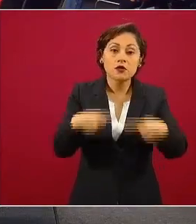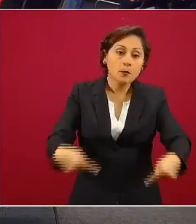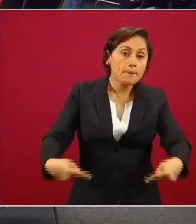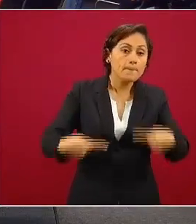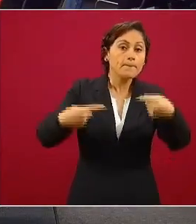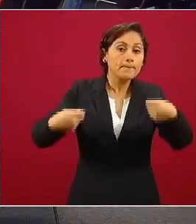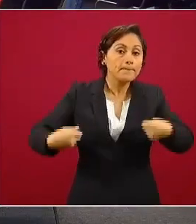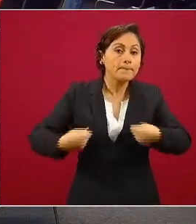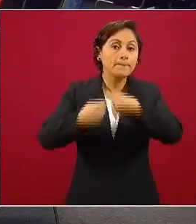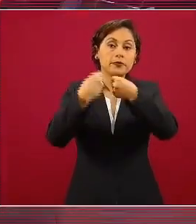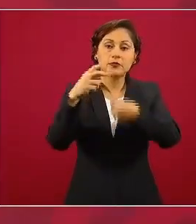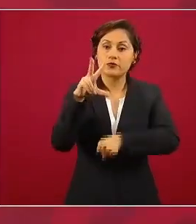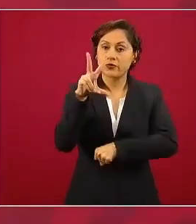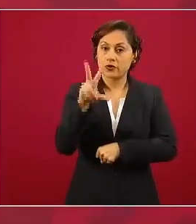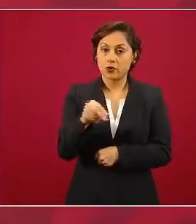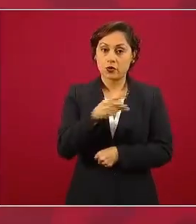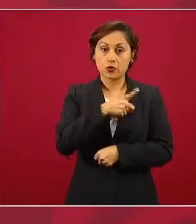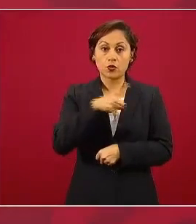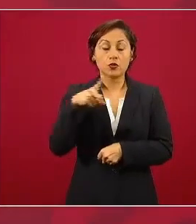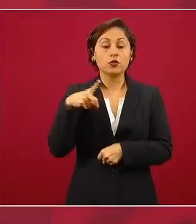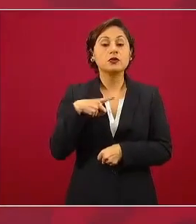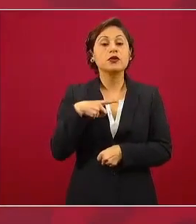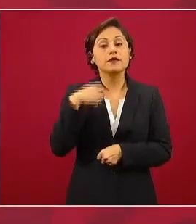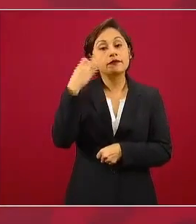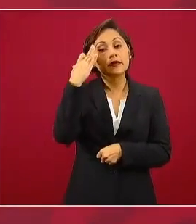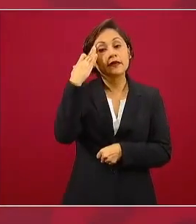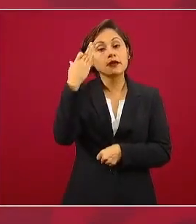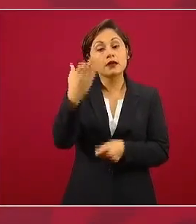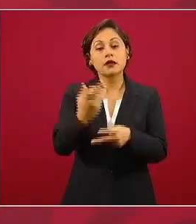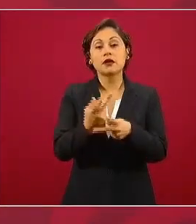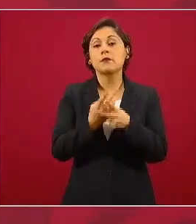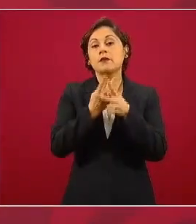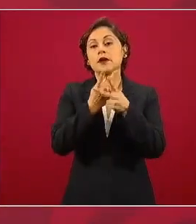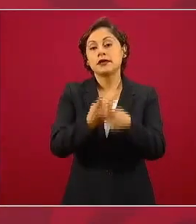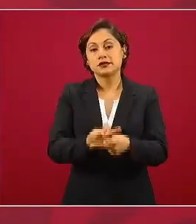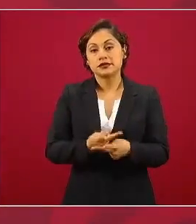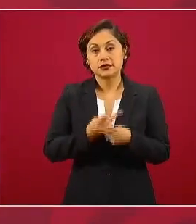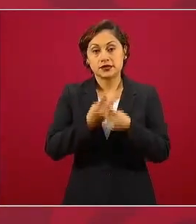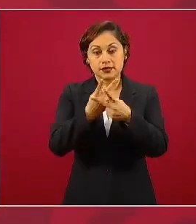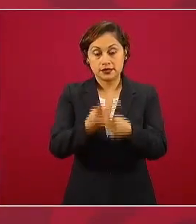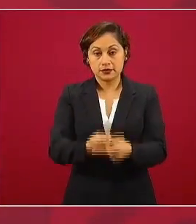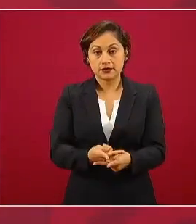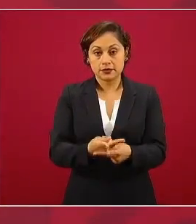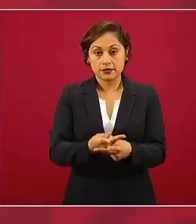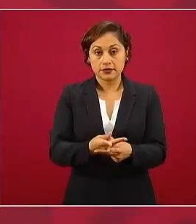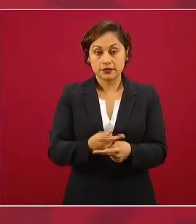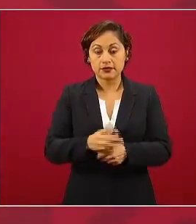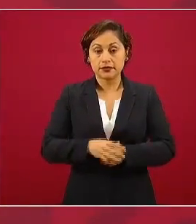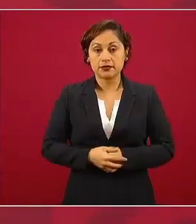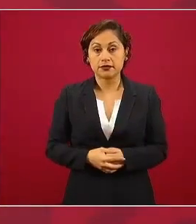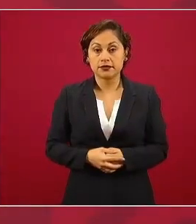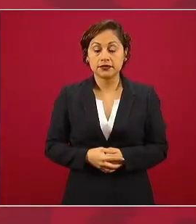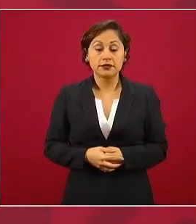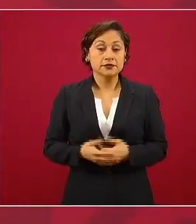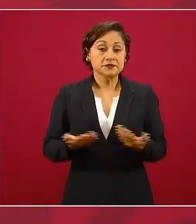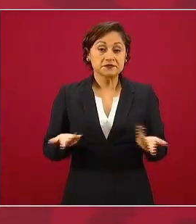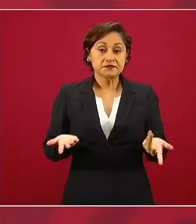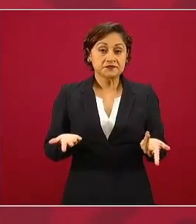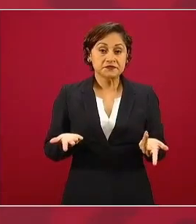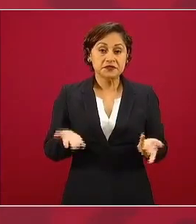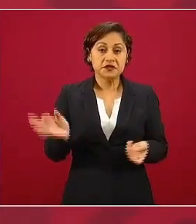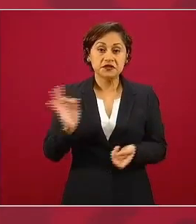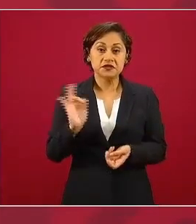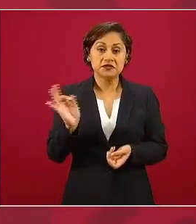y no caer en ninguna